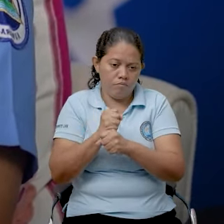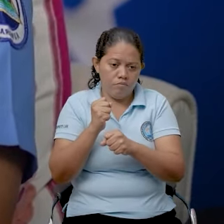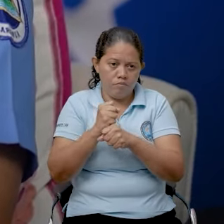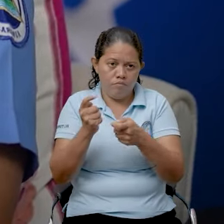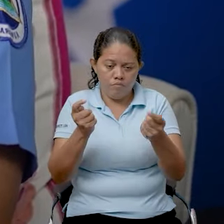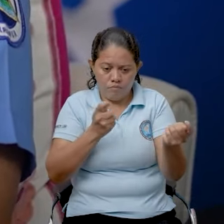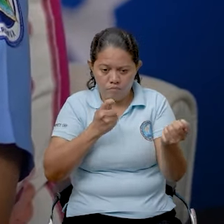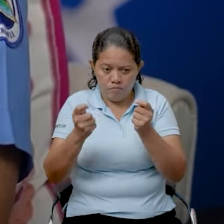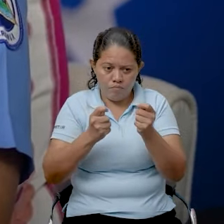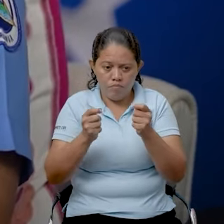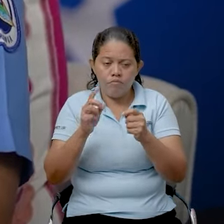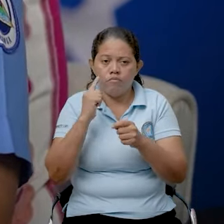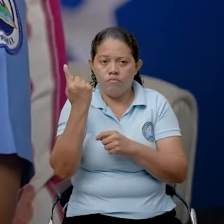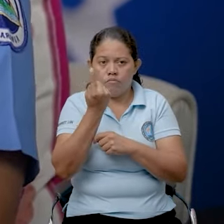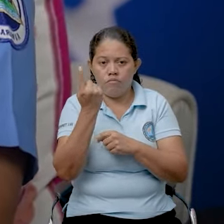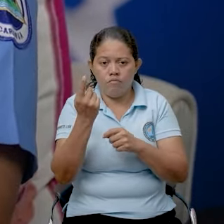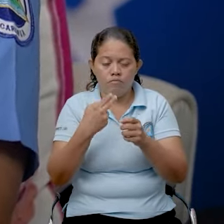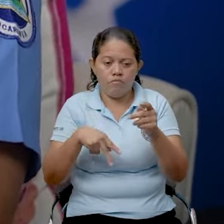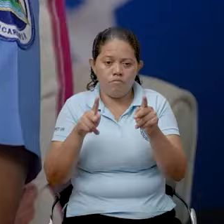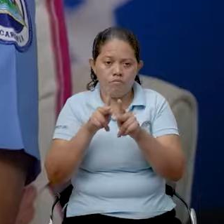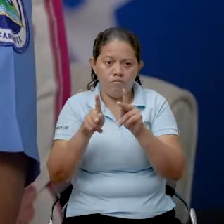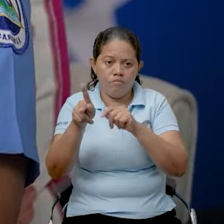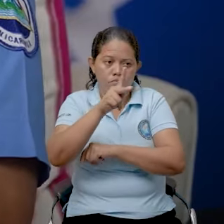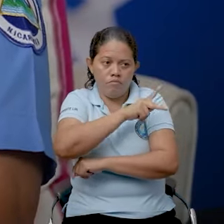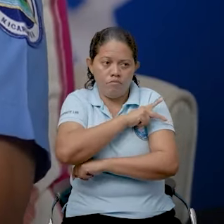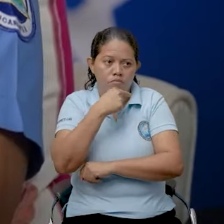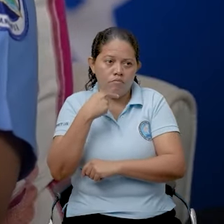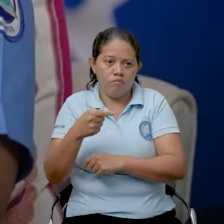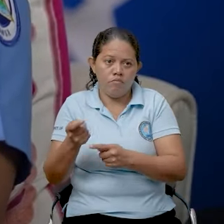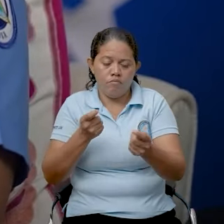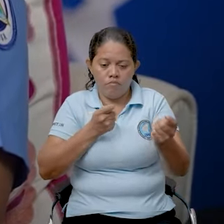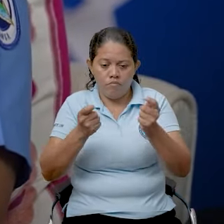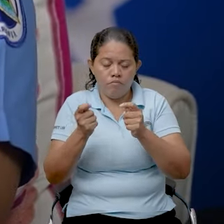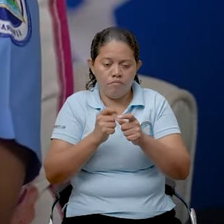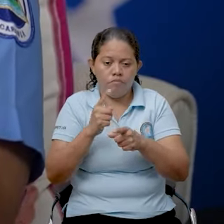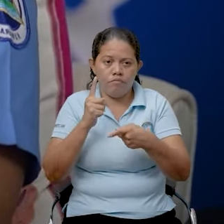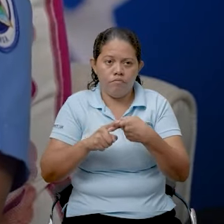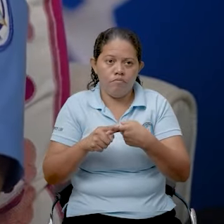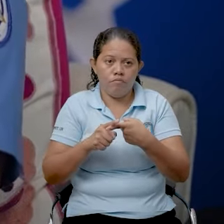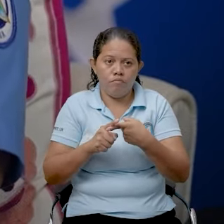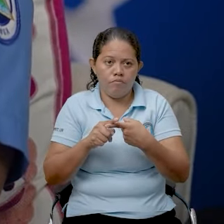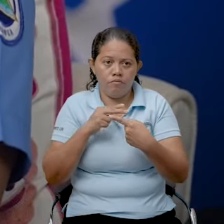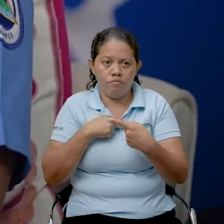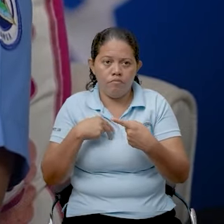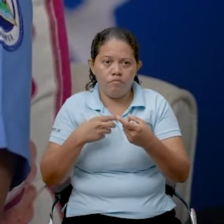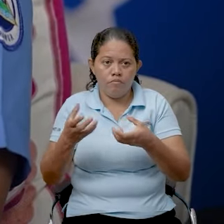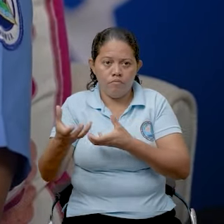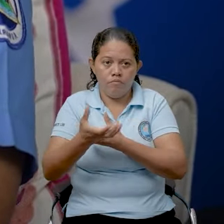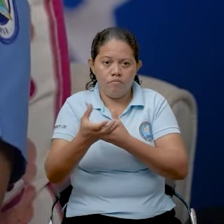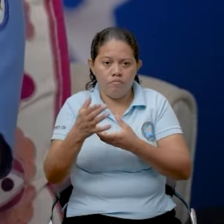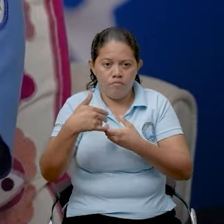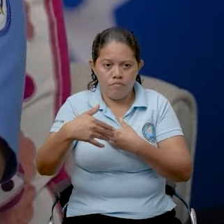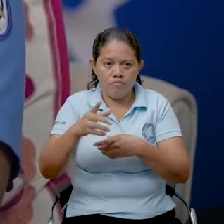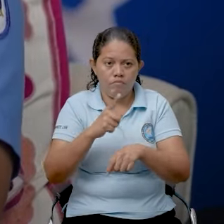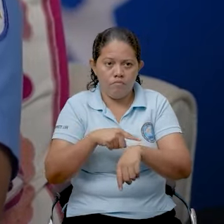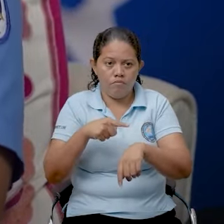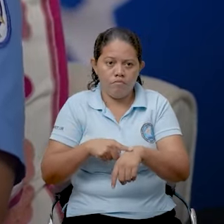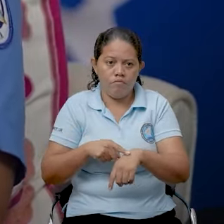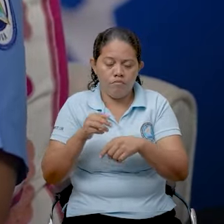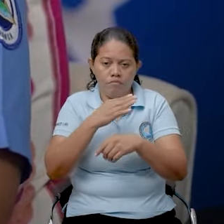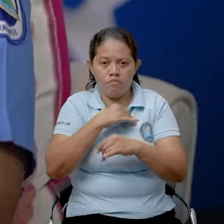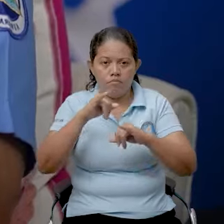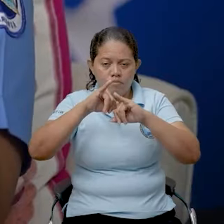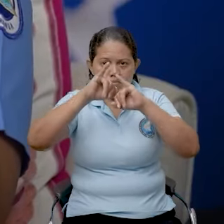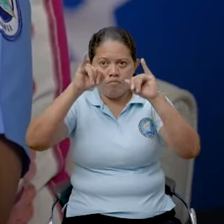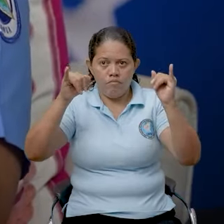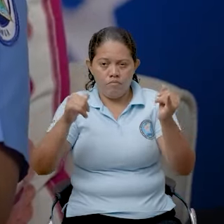articuladamente, como le decía, no solo nuestra policía, sino también articulados con nuestros bomberos. Ahora somos Ministerio